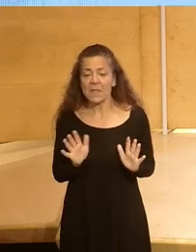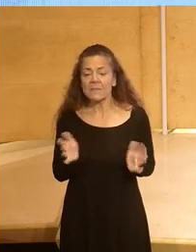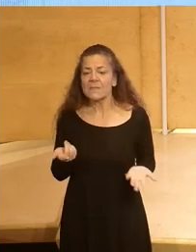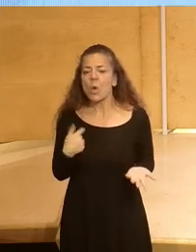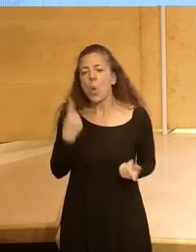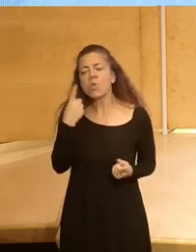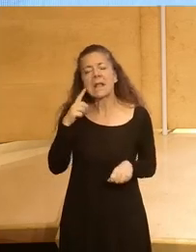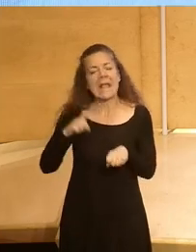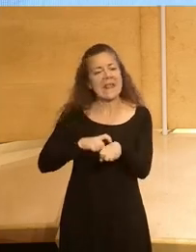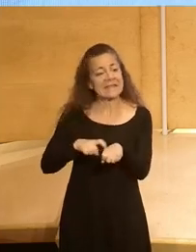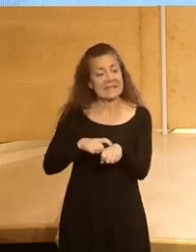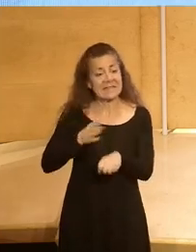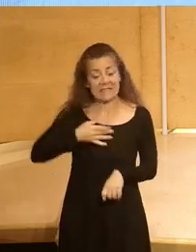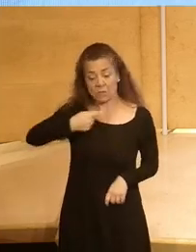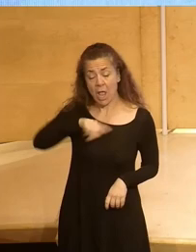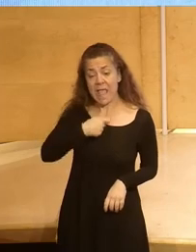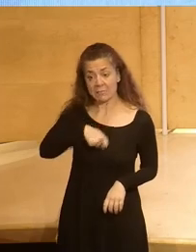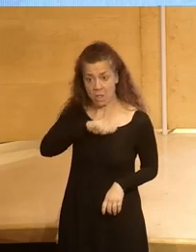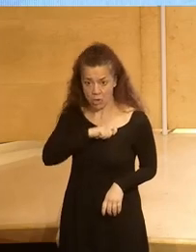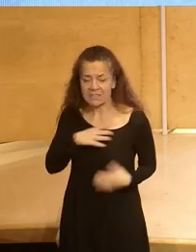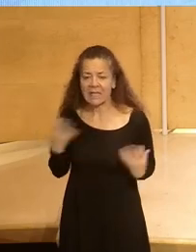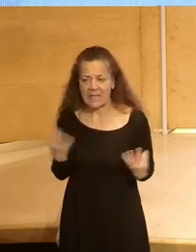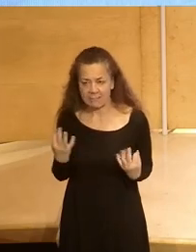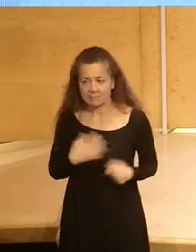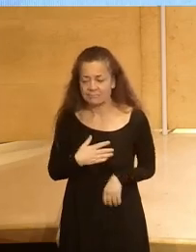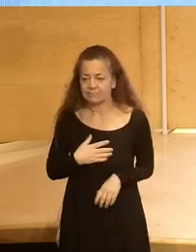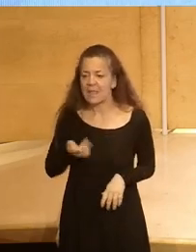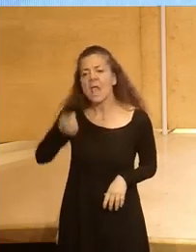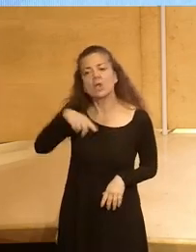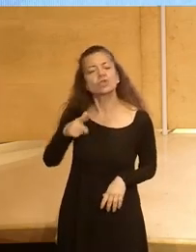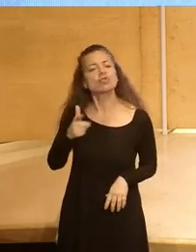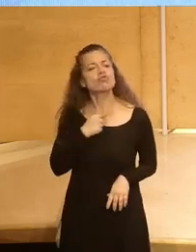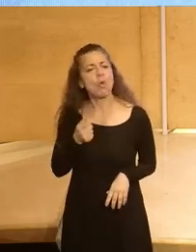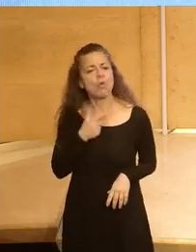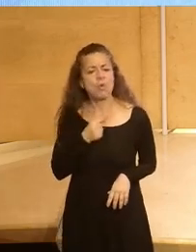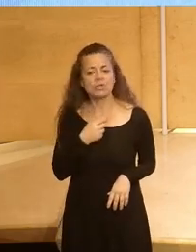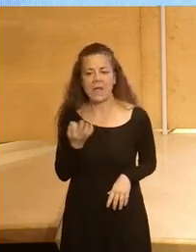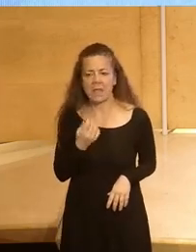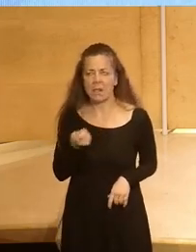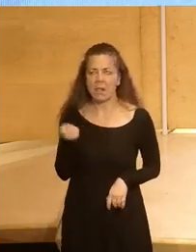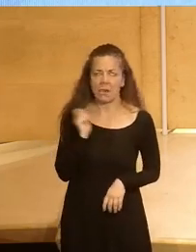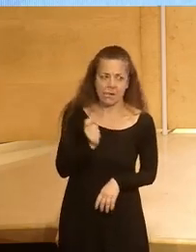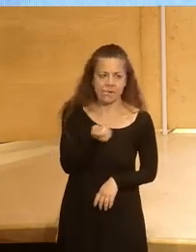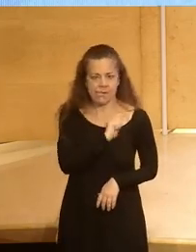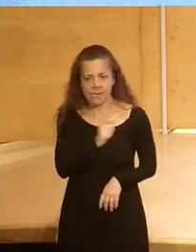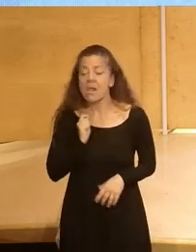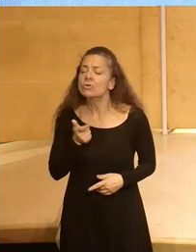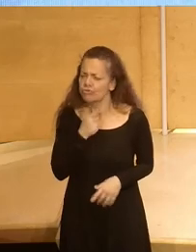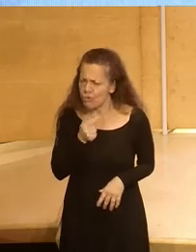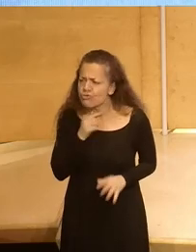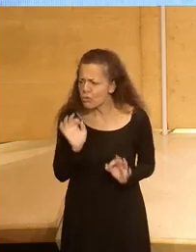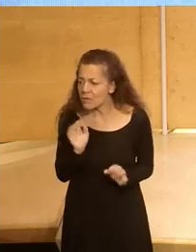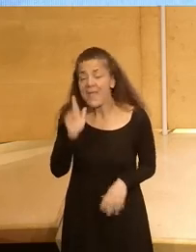una de las características que tenemos los españoles es que nos encanta autoflagelarnos nos encanta y además